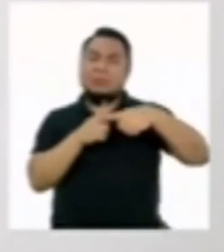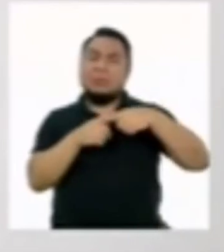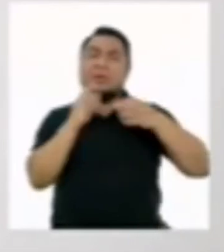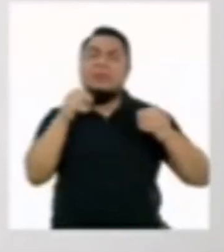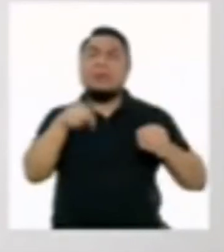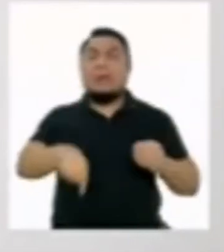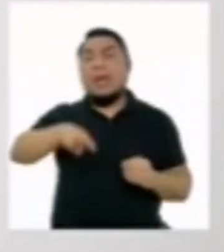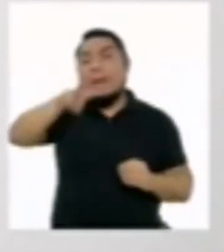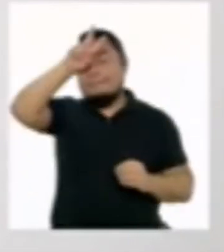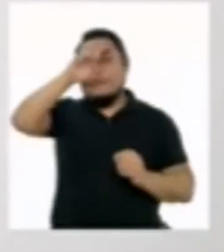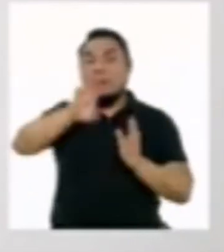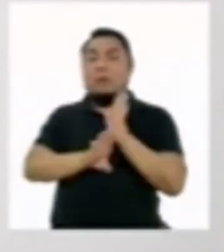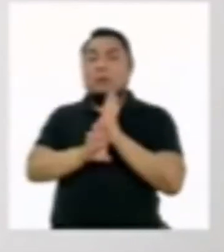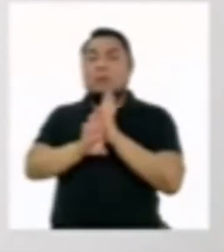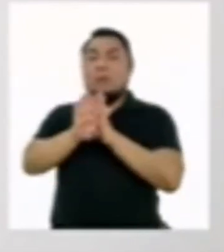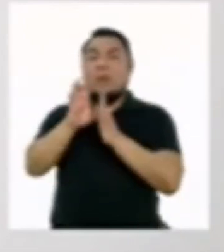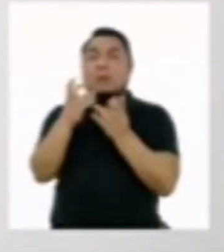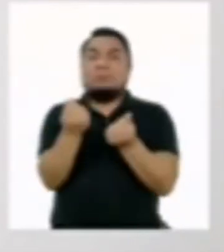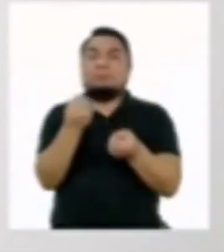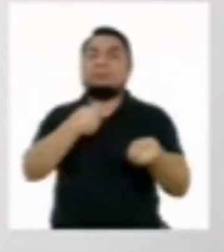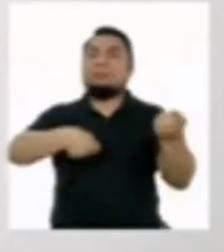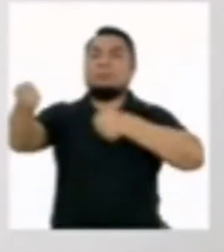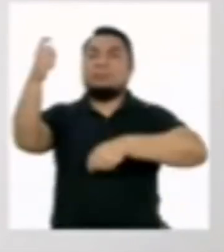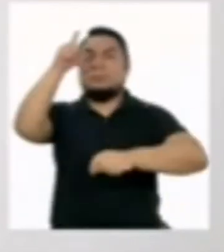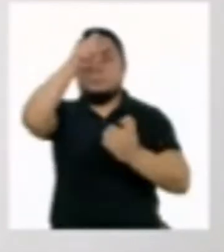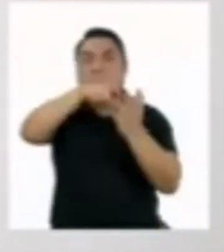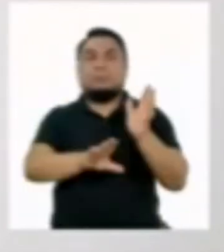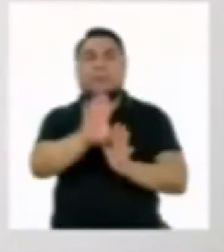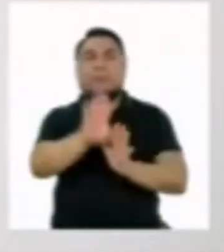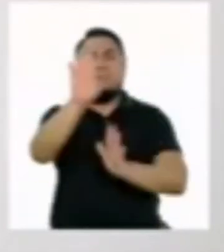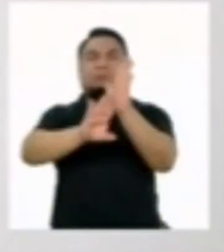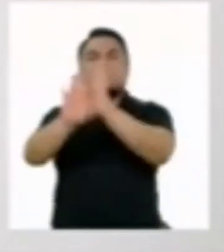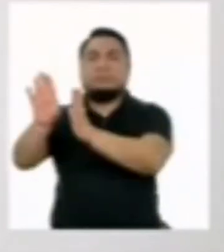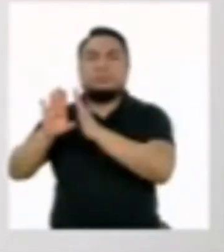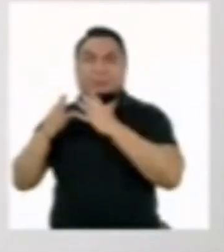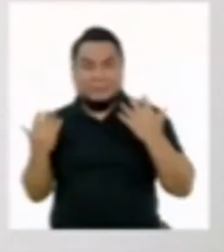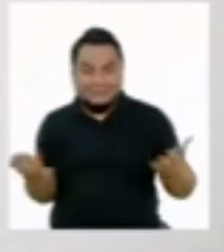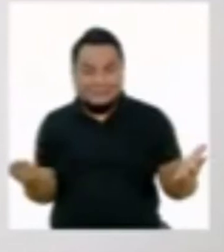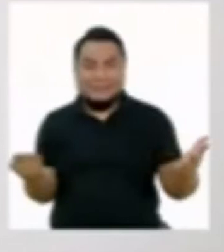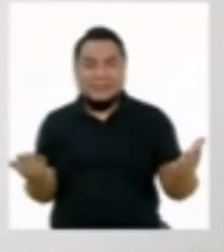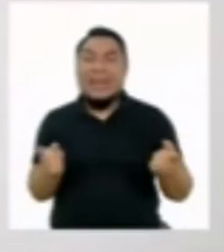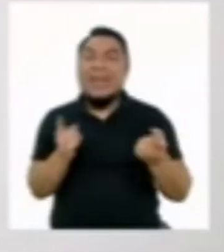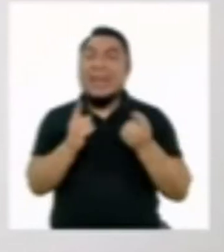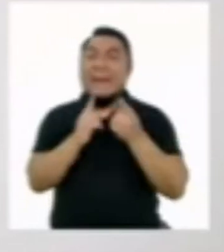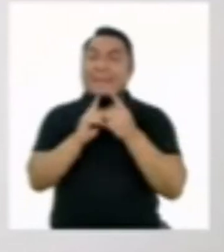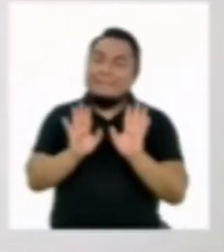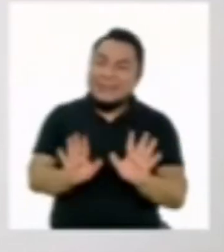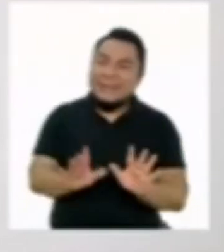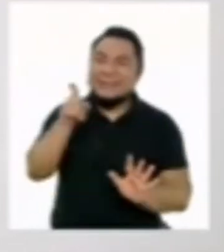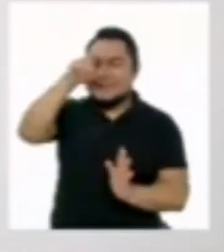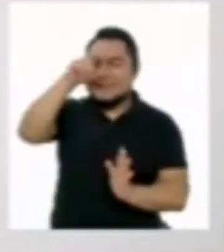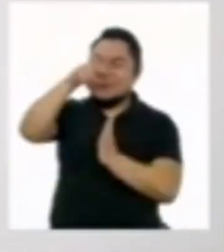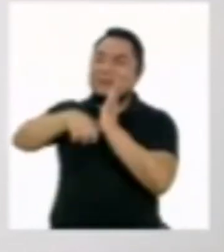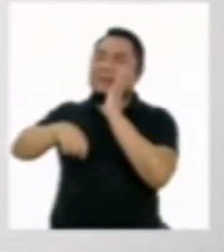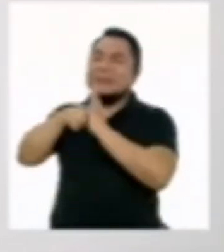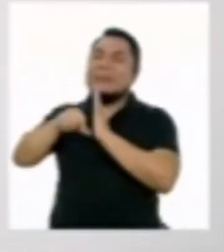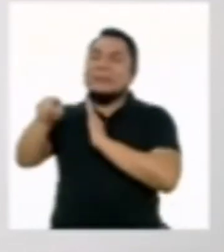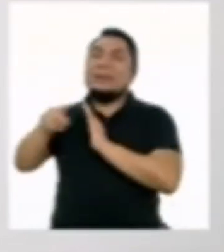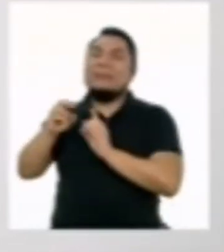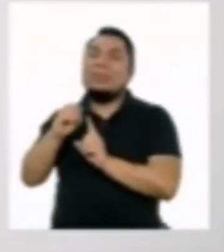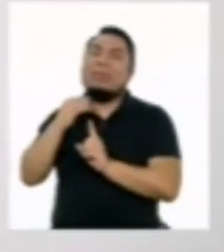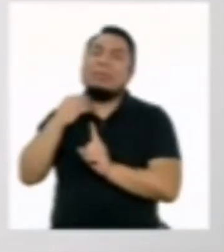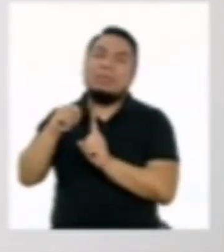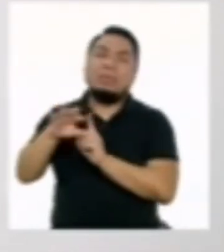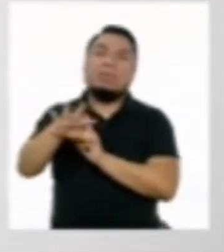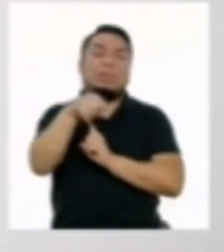a nuestro crecimiento económico. Sin embargo, debemos pensar en aquellas comunidades a las que el proyecto